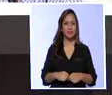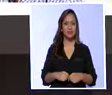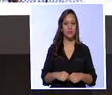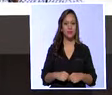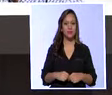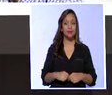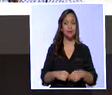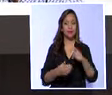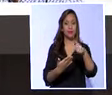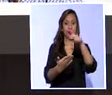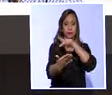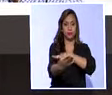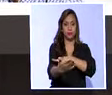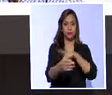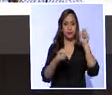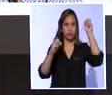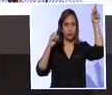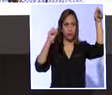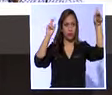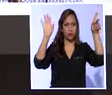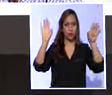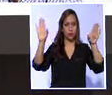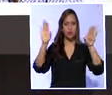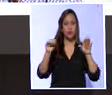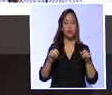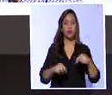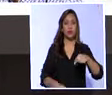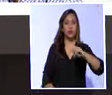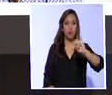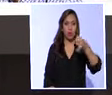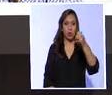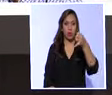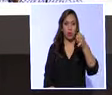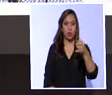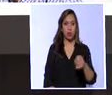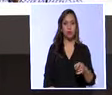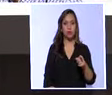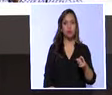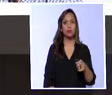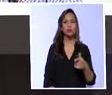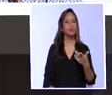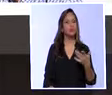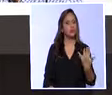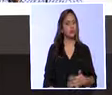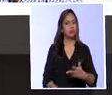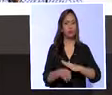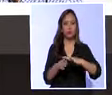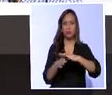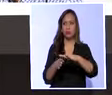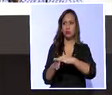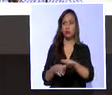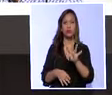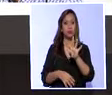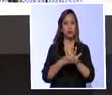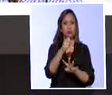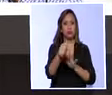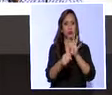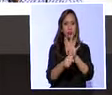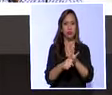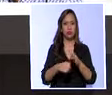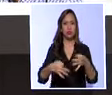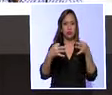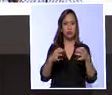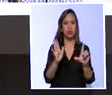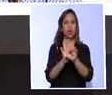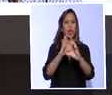Durante el programa Termómetro Ciudadano emitido este jueves, los panelistas invitados analizaron los cuatro años de vigencia de la Ley